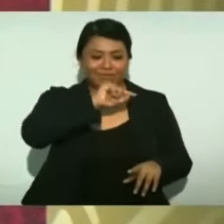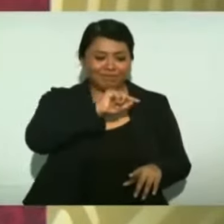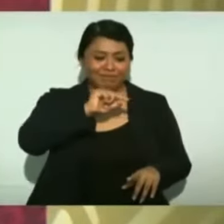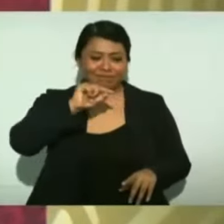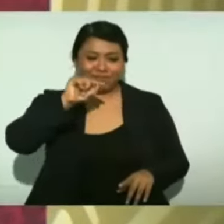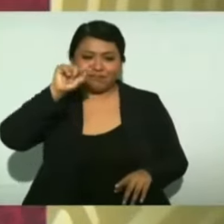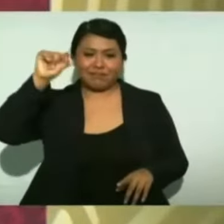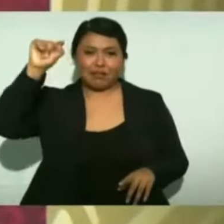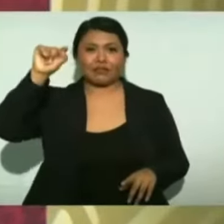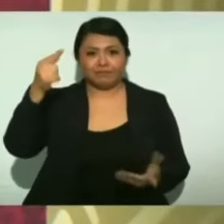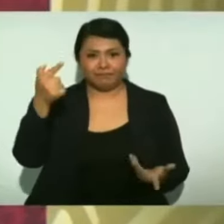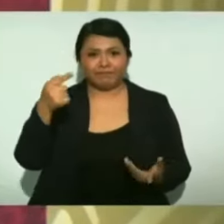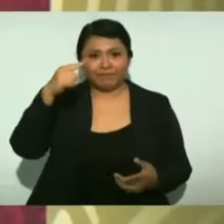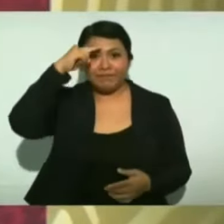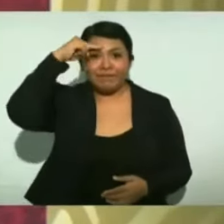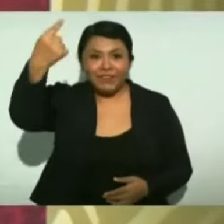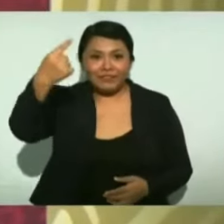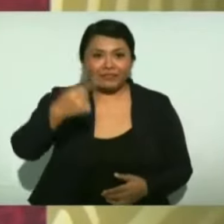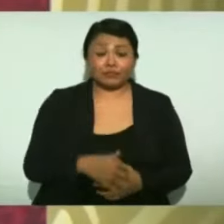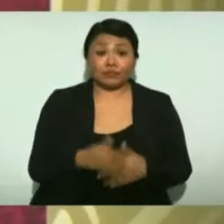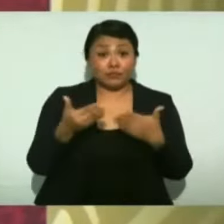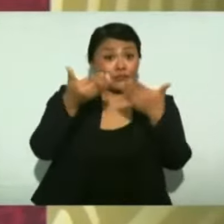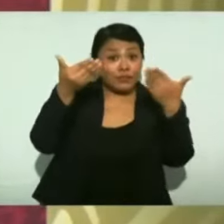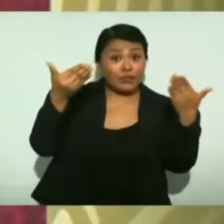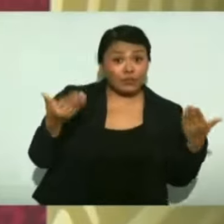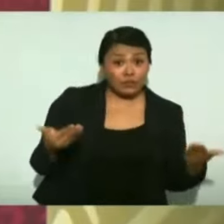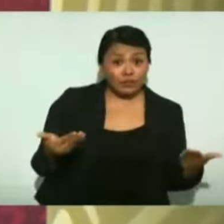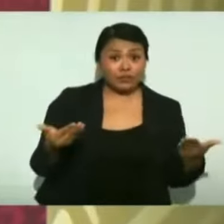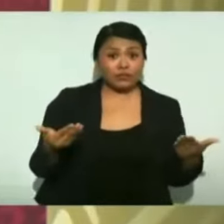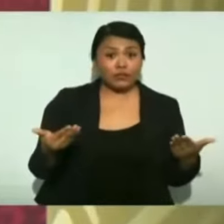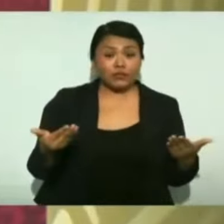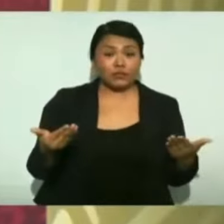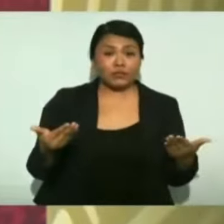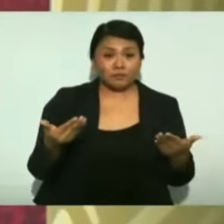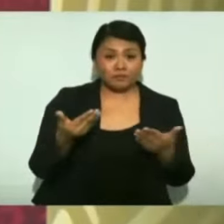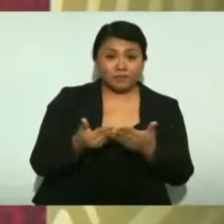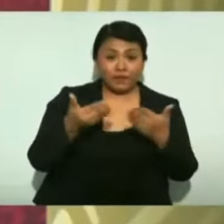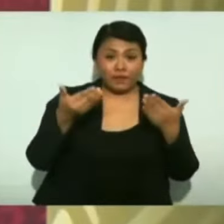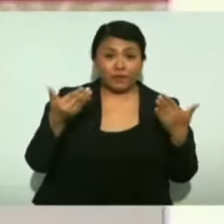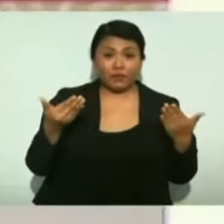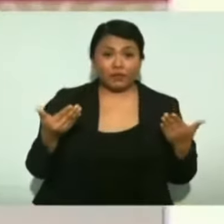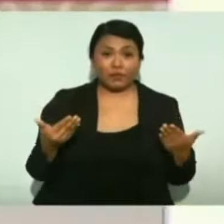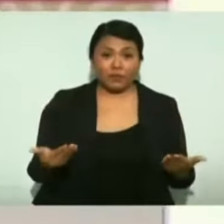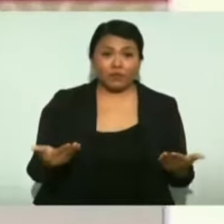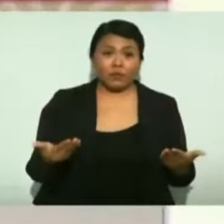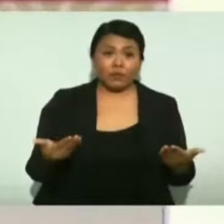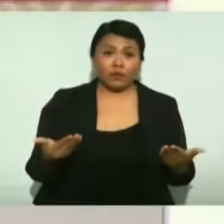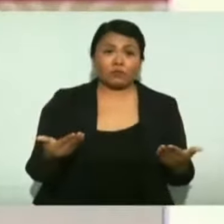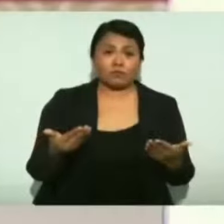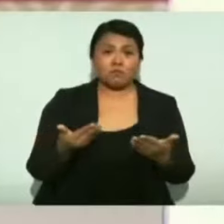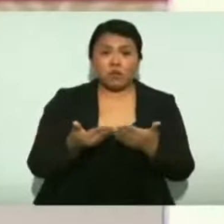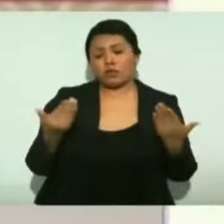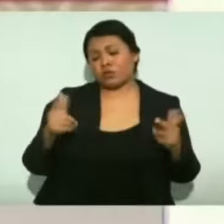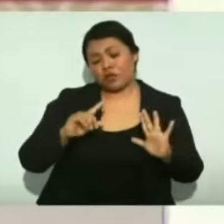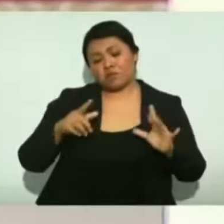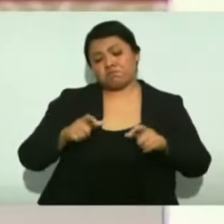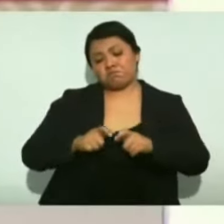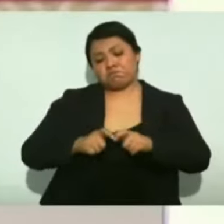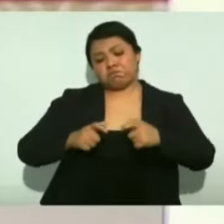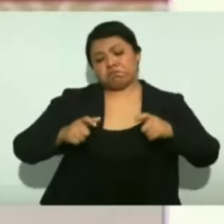ahora ya Asia ha crecido mucho,